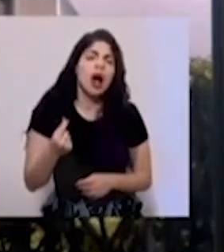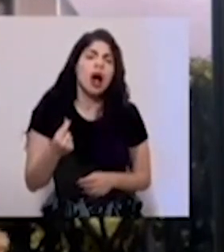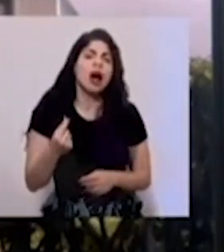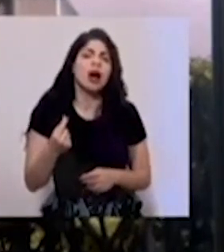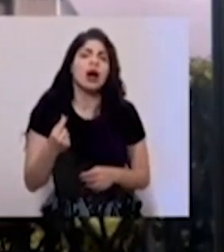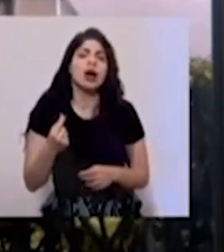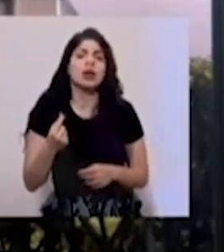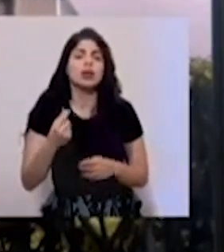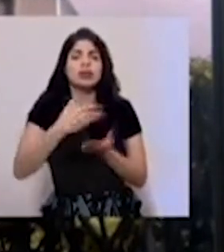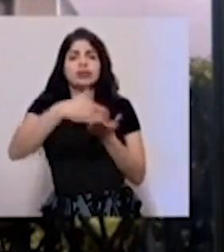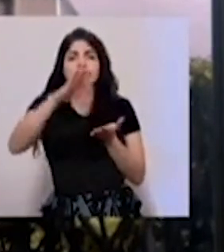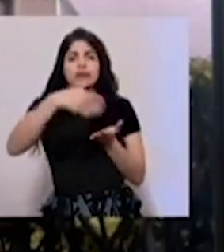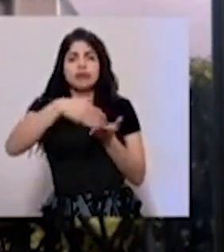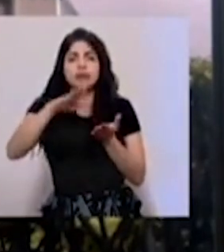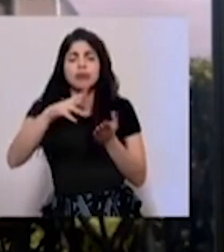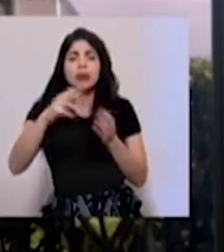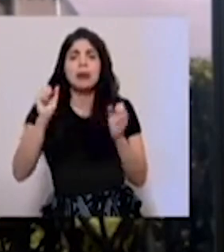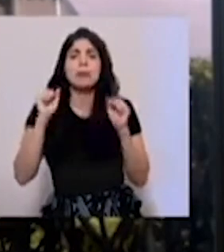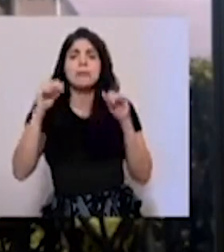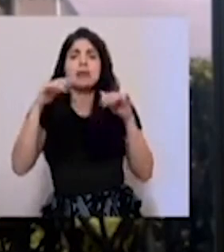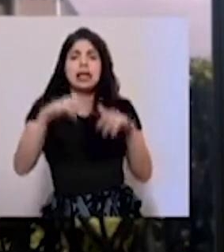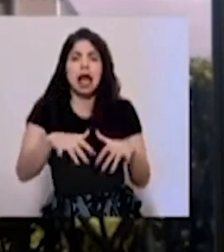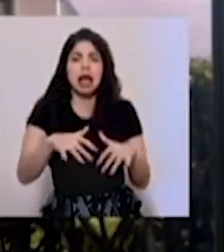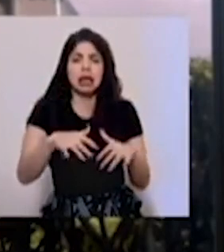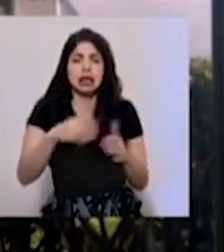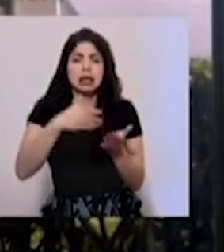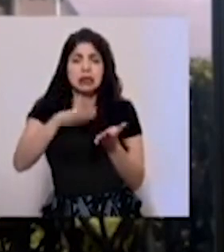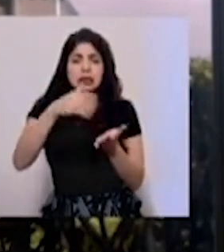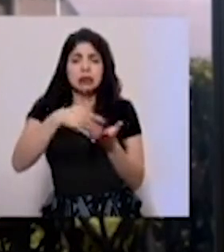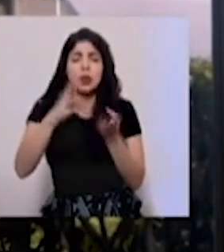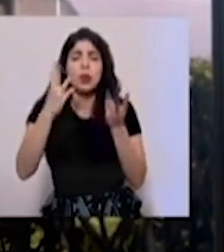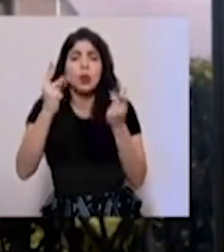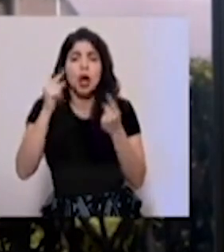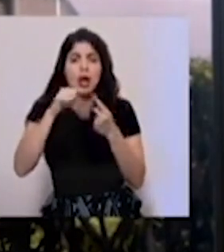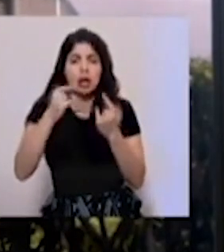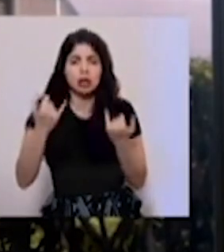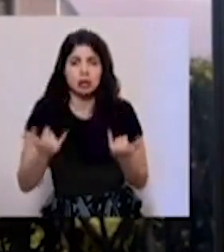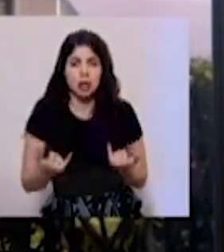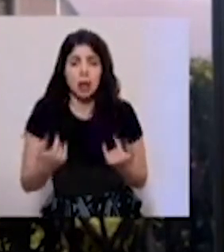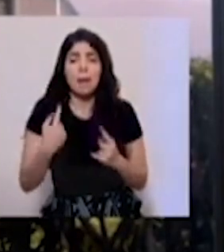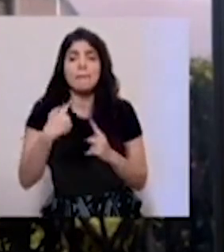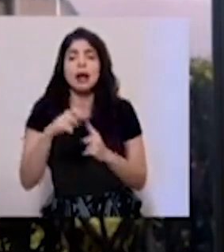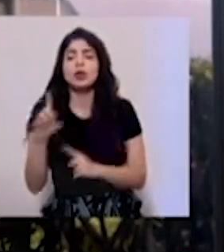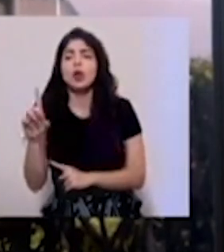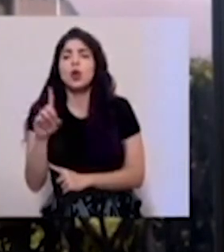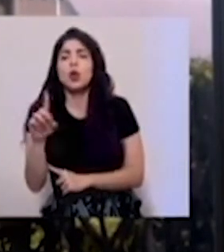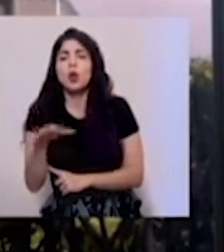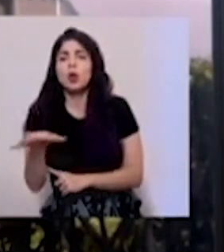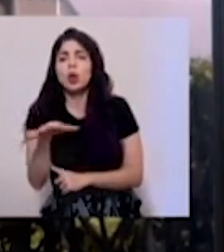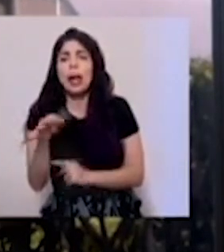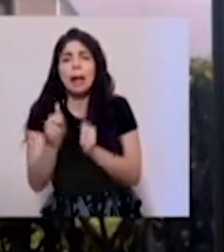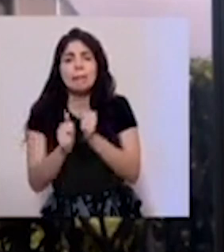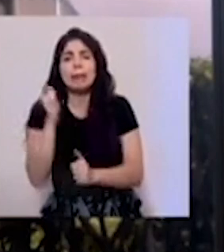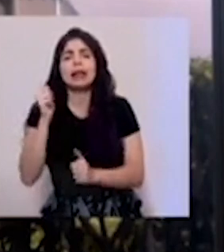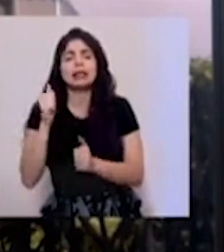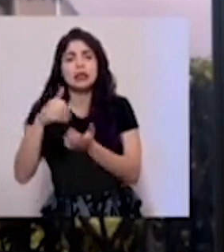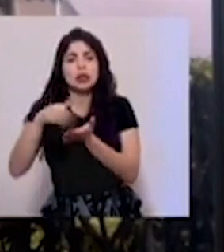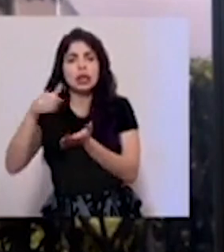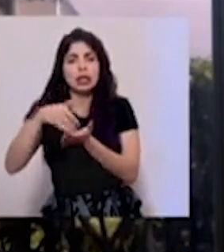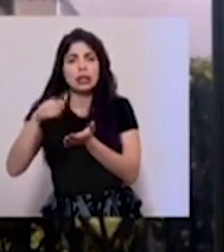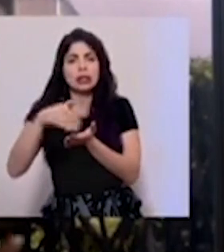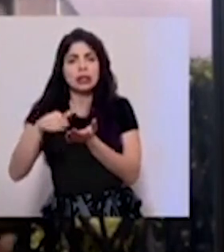rechazos que se han dado de inmigrantes hasta el momento y dónde ha sido la mayoría de rechazos que se ha dado?